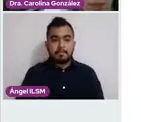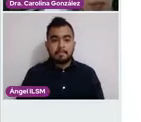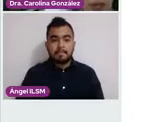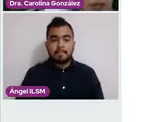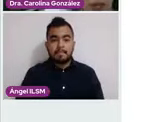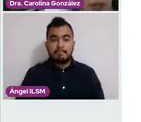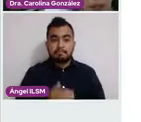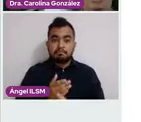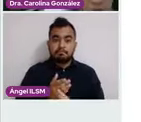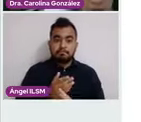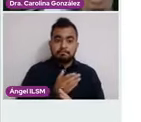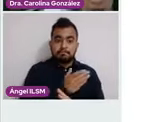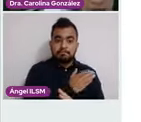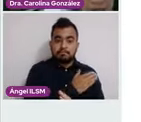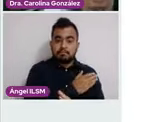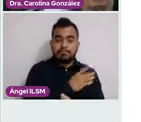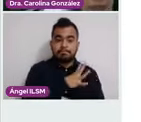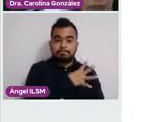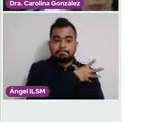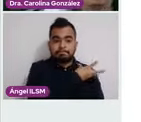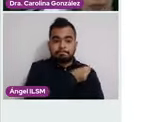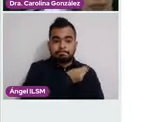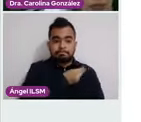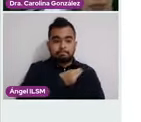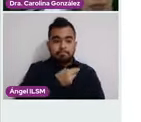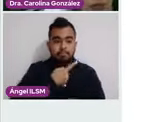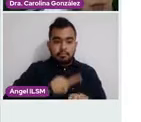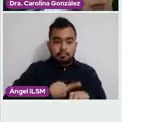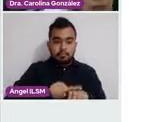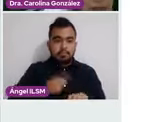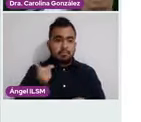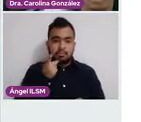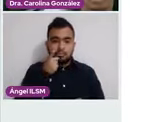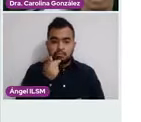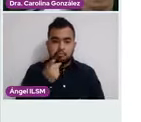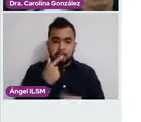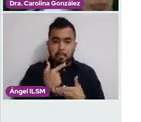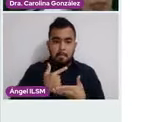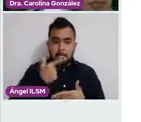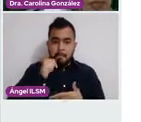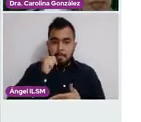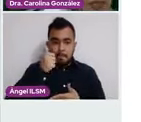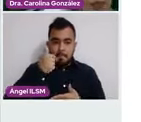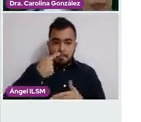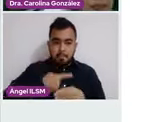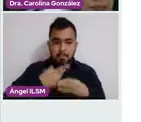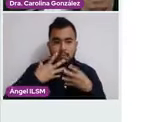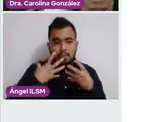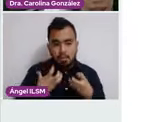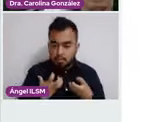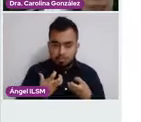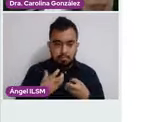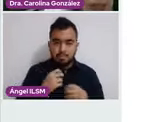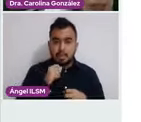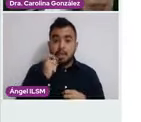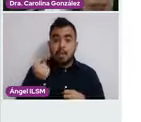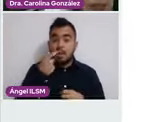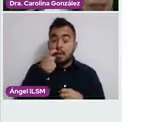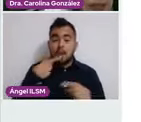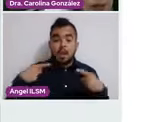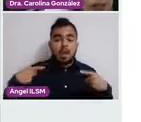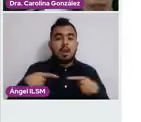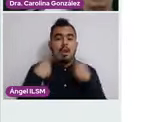Antecedentes personales patológicos, ella va a negar enfermedades crónico-degenerativas, va a ser alérgica a la penicilina, tiene el